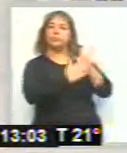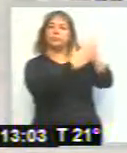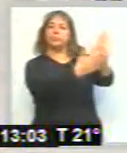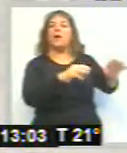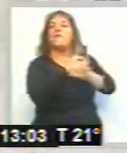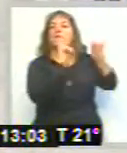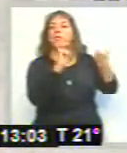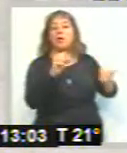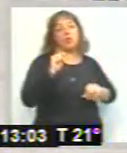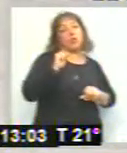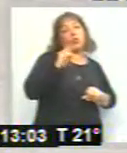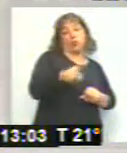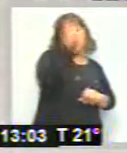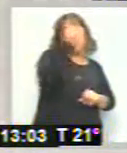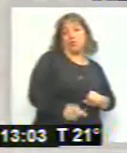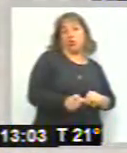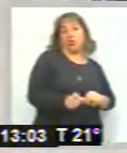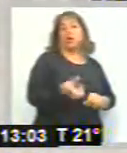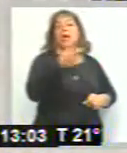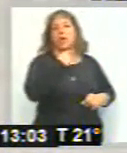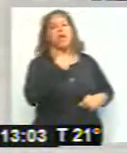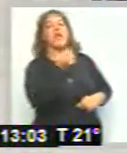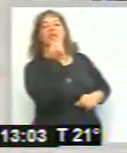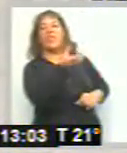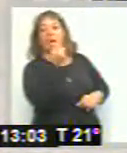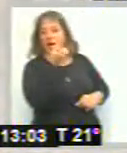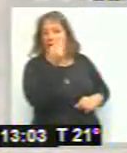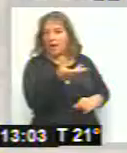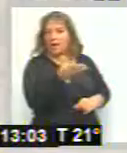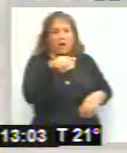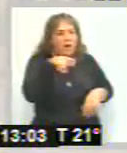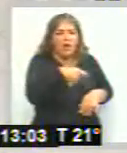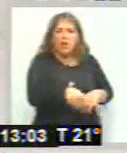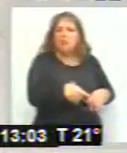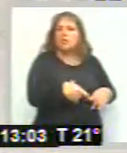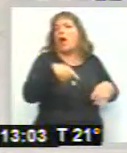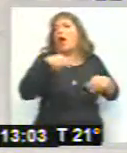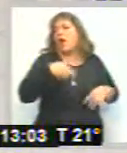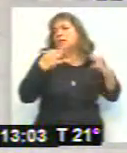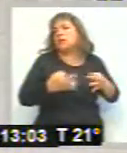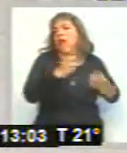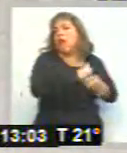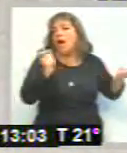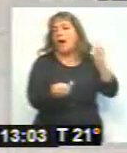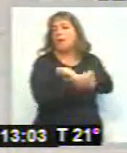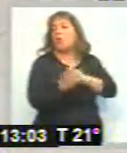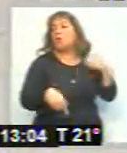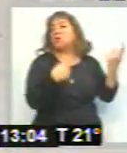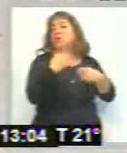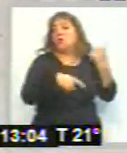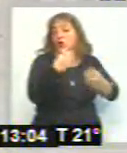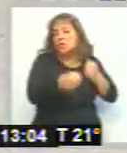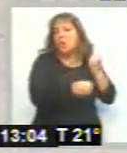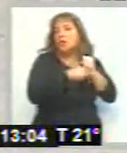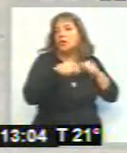con que su defendido desea prestar declaración. Esto viene a cambiar lo que se viene desarrollando normalmente hasta el